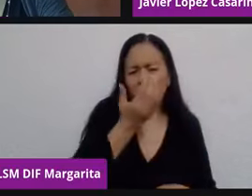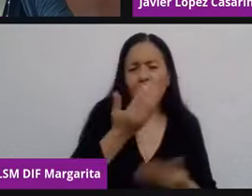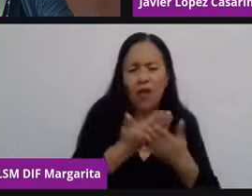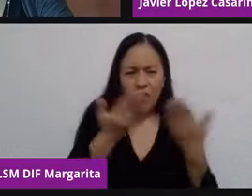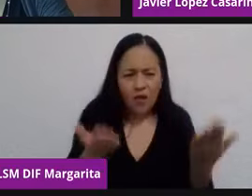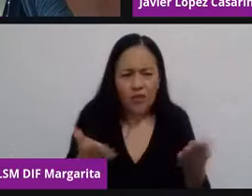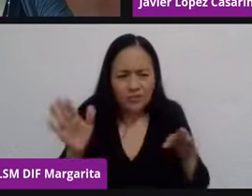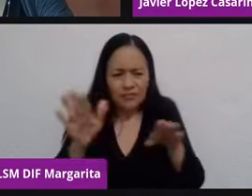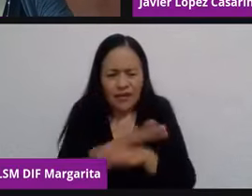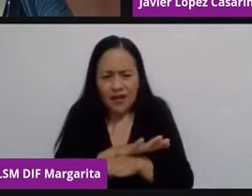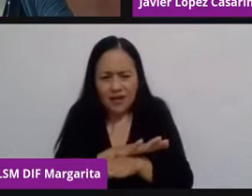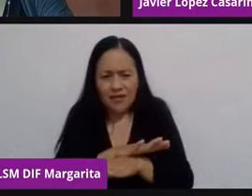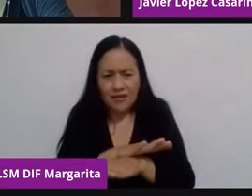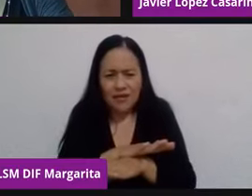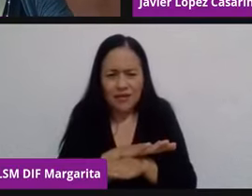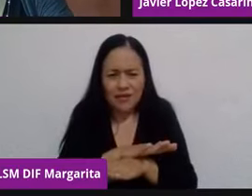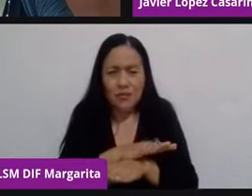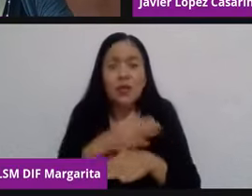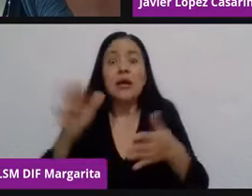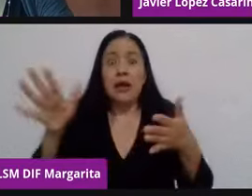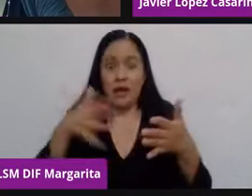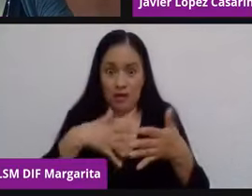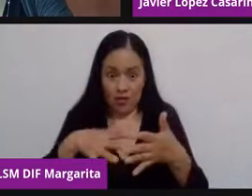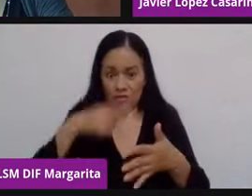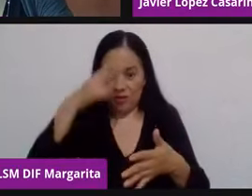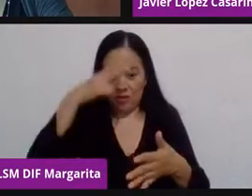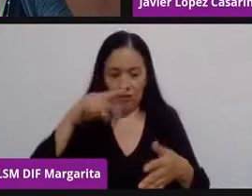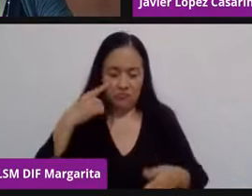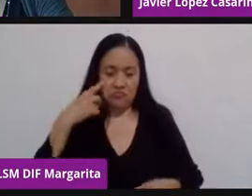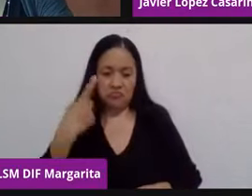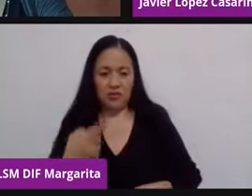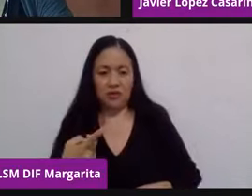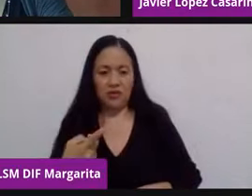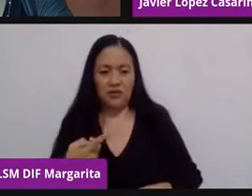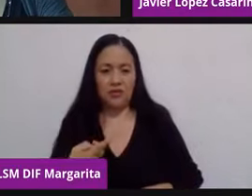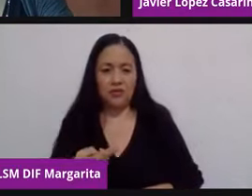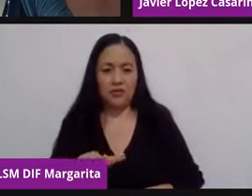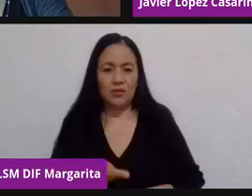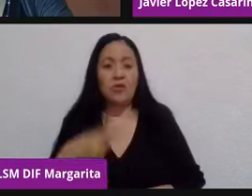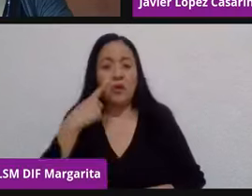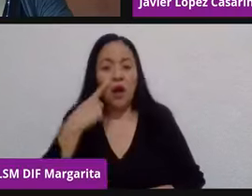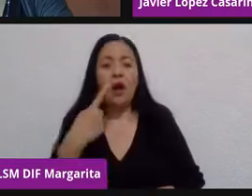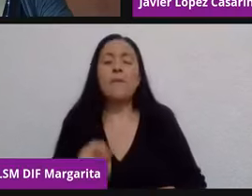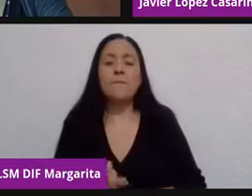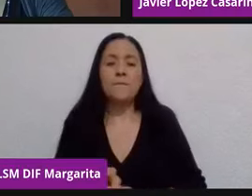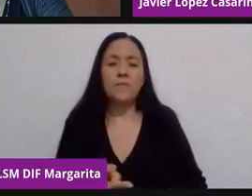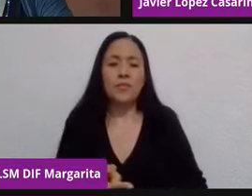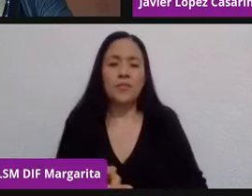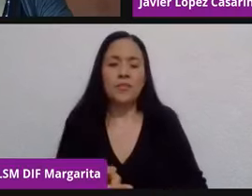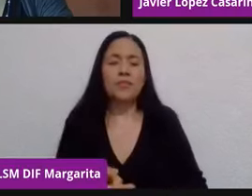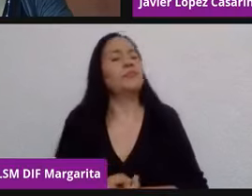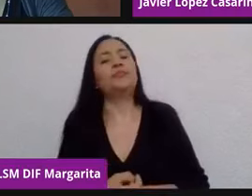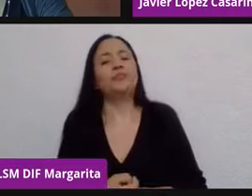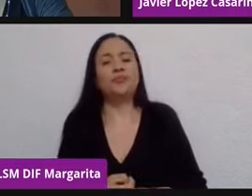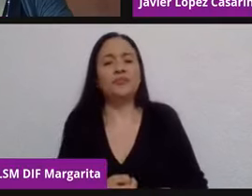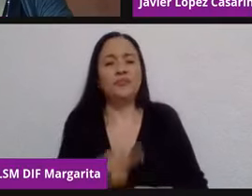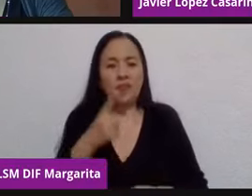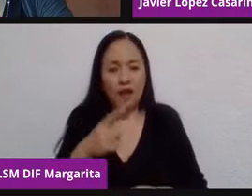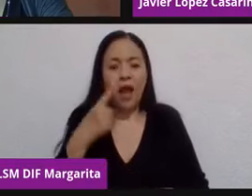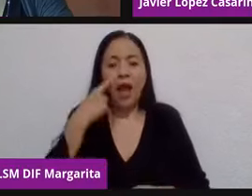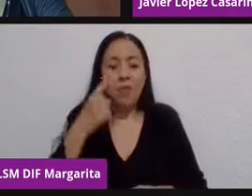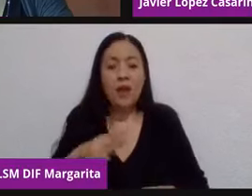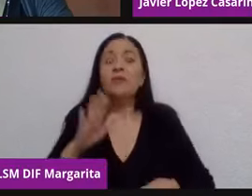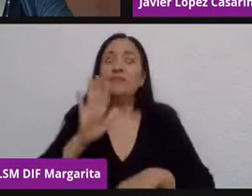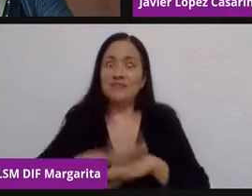y de repente la cocina mexicana empieza a ser o a tener diferentes indicadores para detonar economía, para